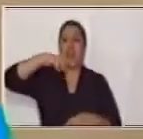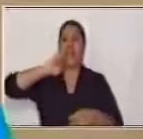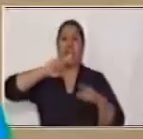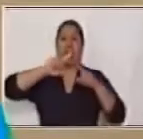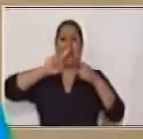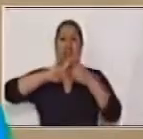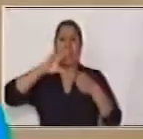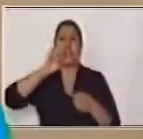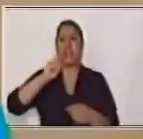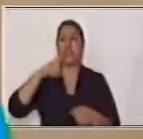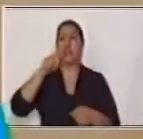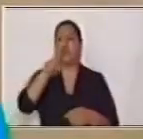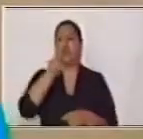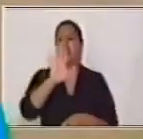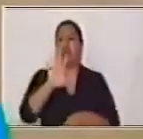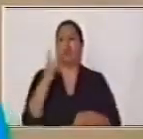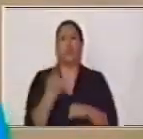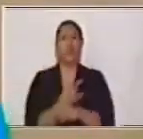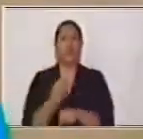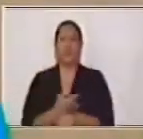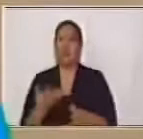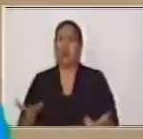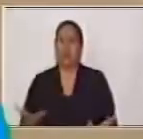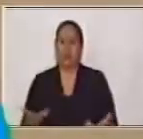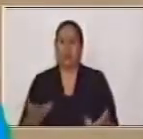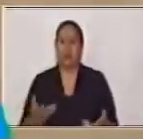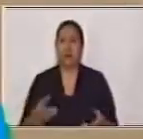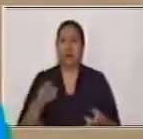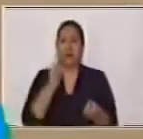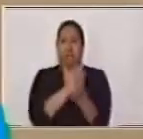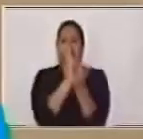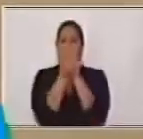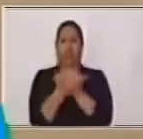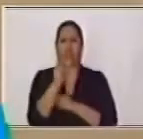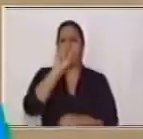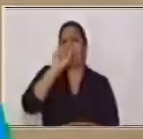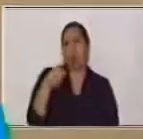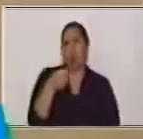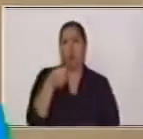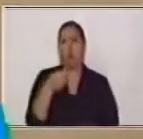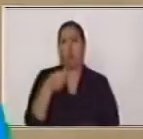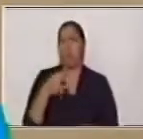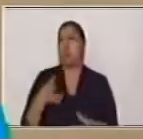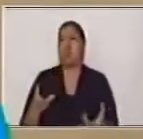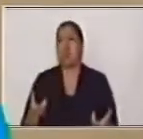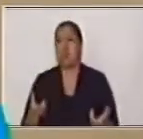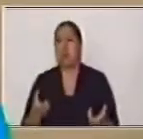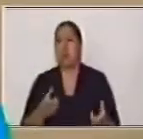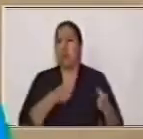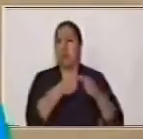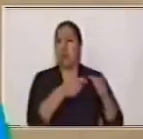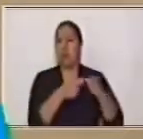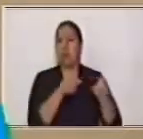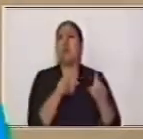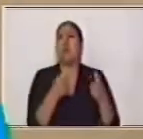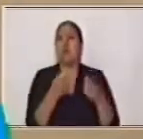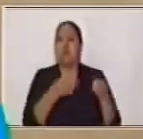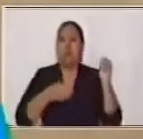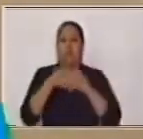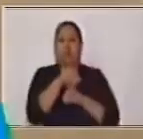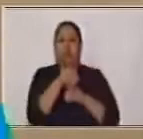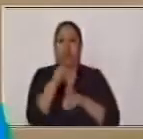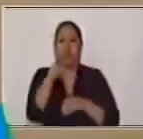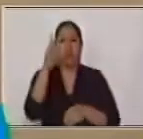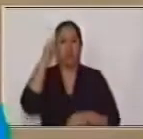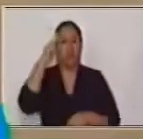para que en lugar de la coma que está acá podamos volverla coordinada? Recordemos los